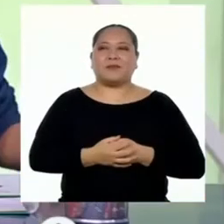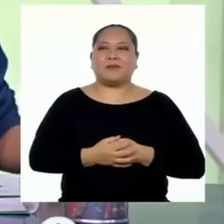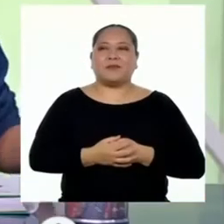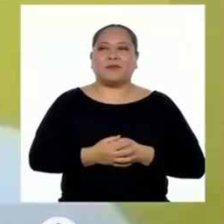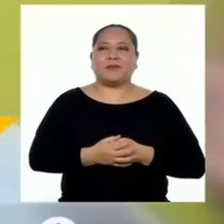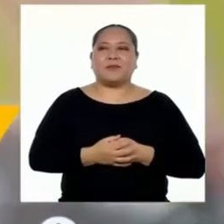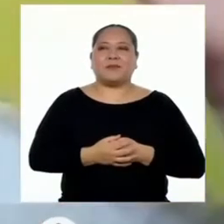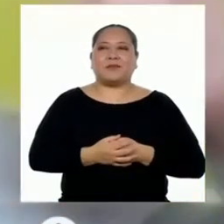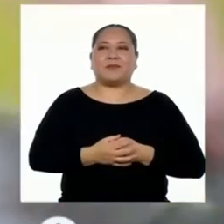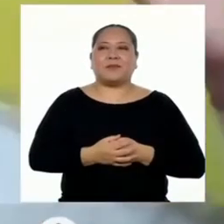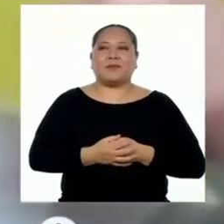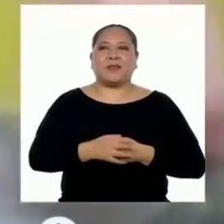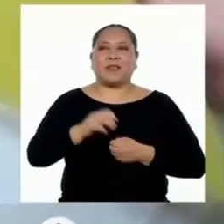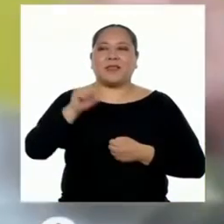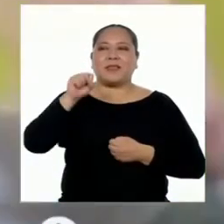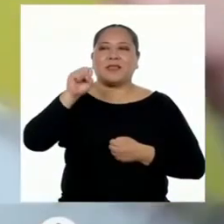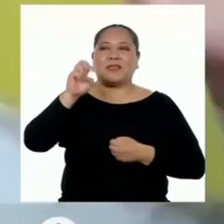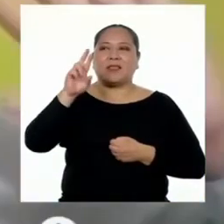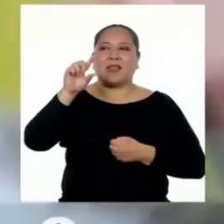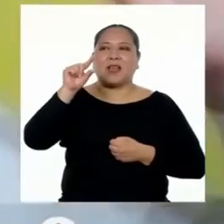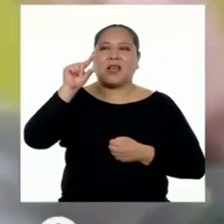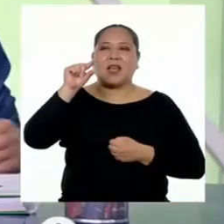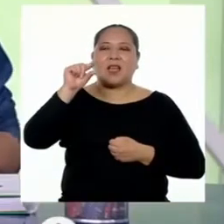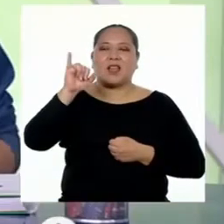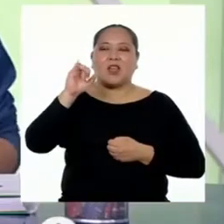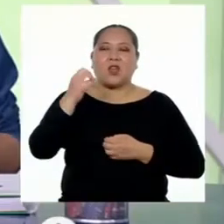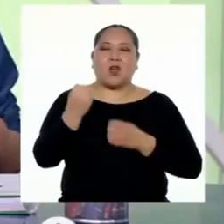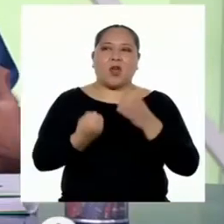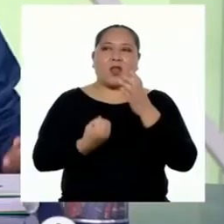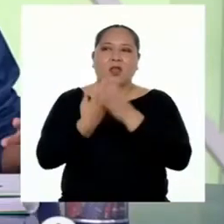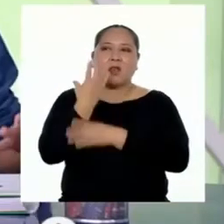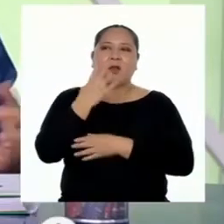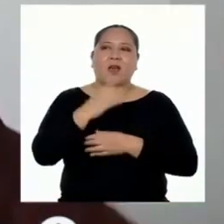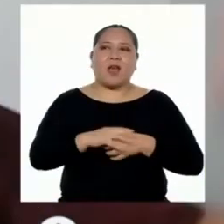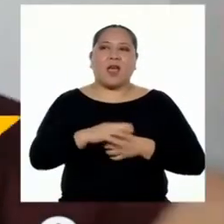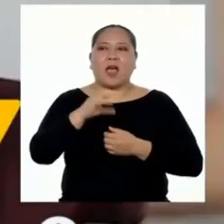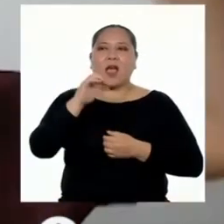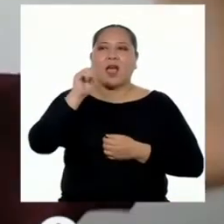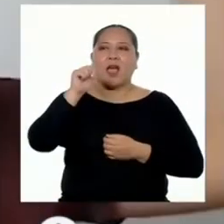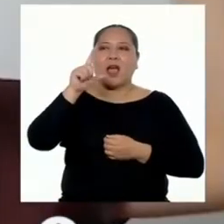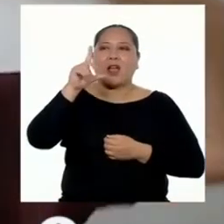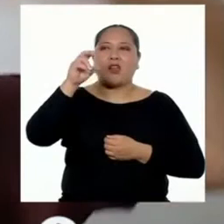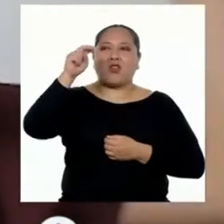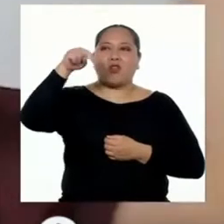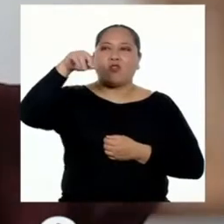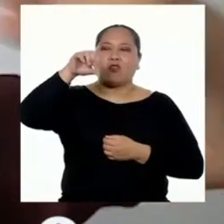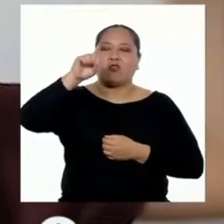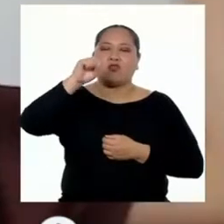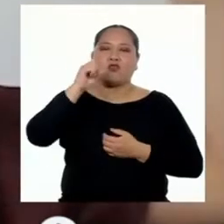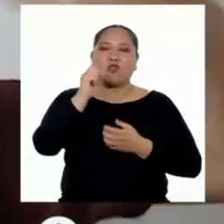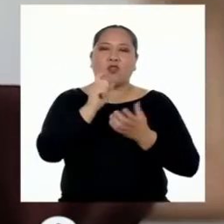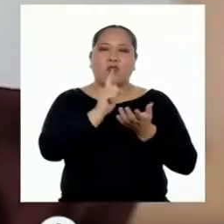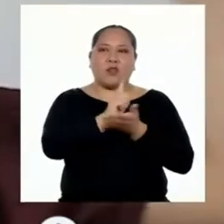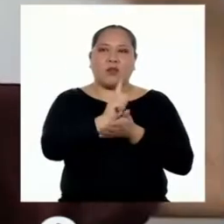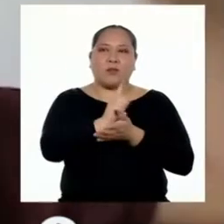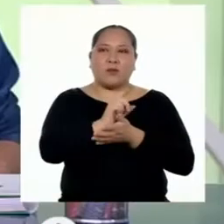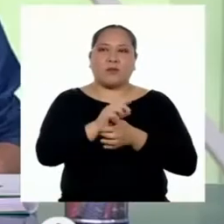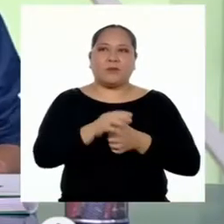Sergio de Arequipa. ¡Hola, Jonathan! Y Alonso de Lima. ¡Hola, Jonathan!